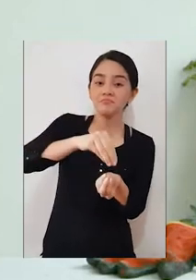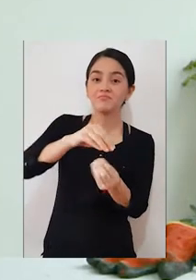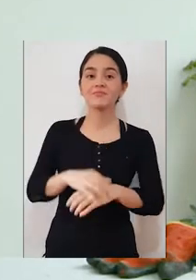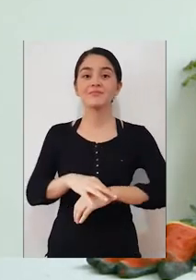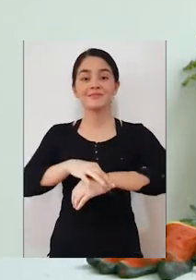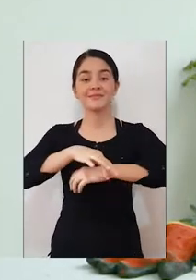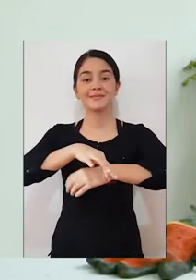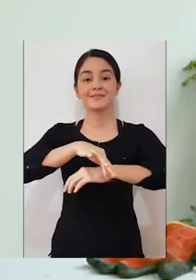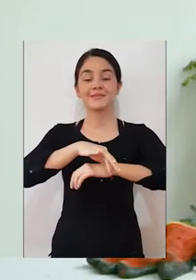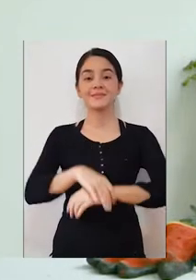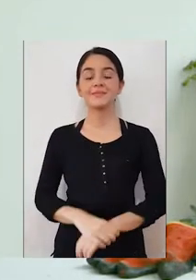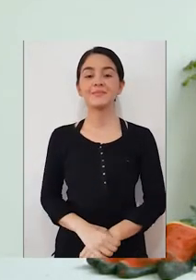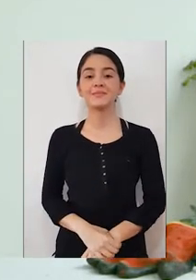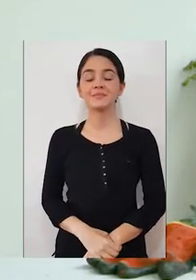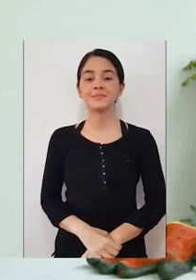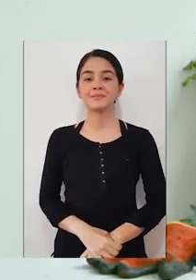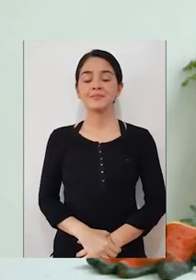¿Sí? Sin